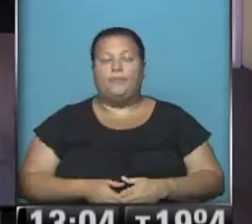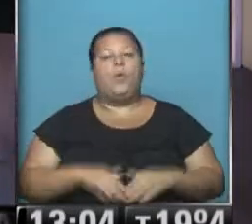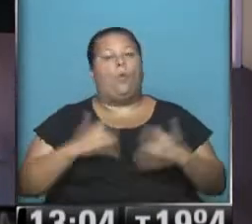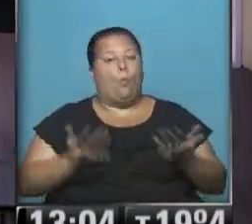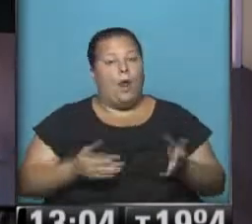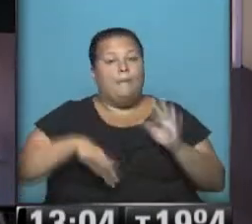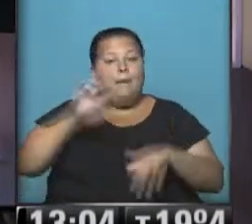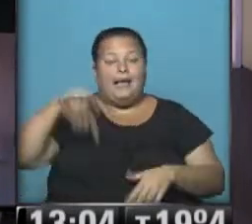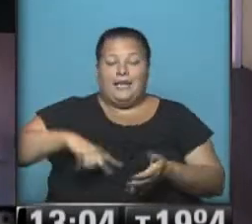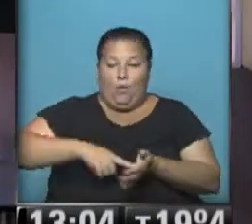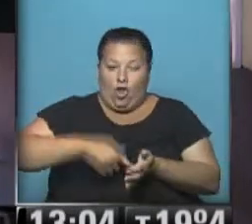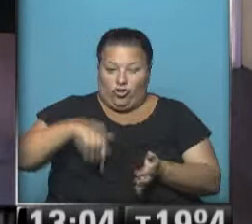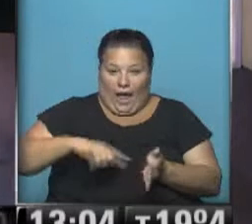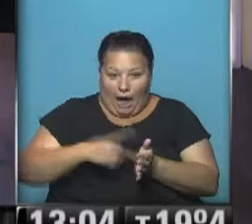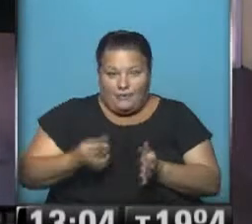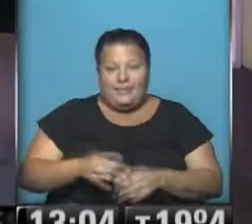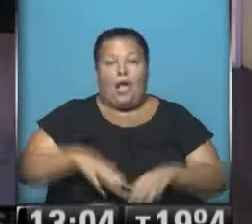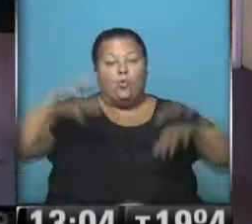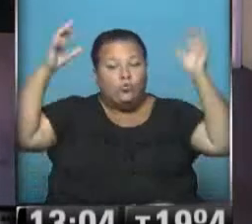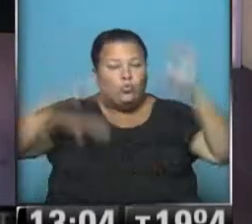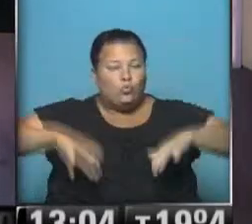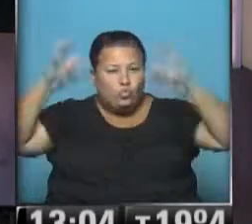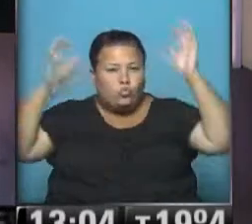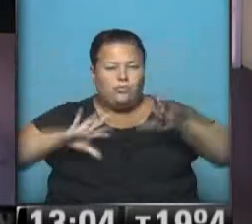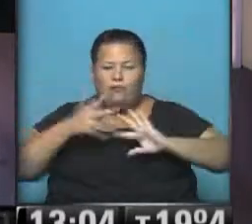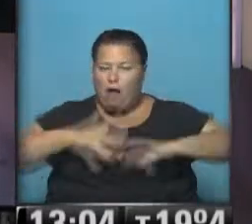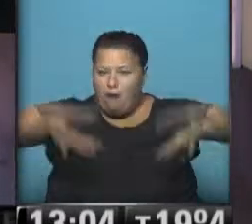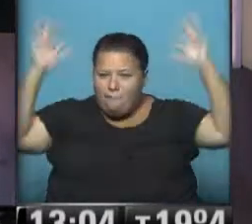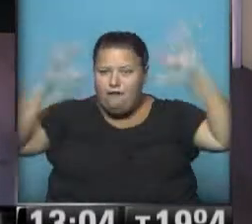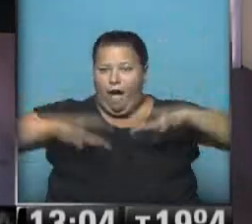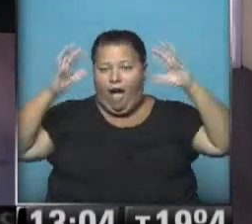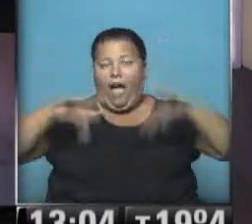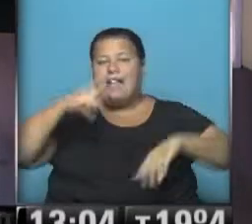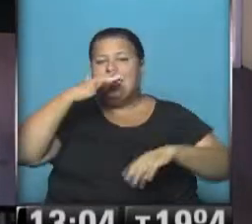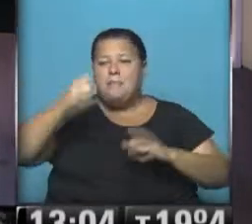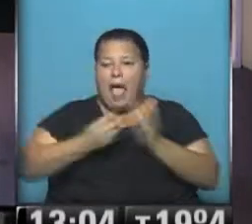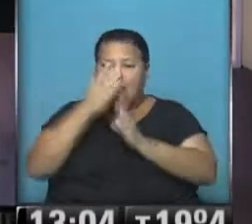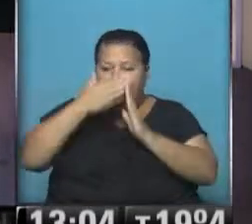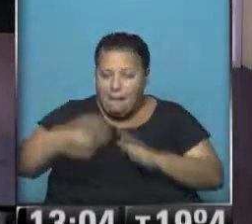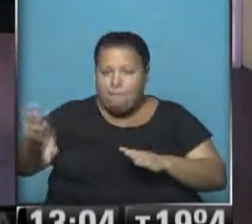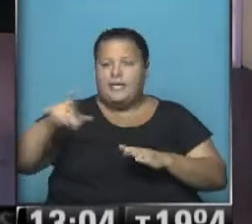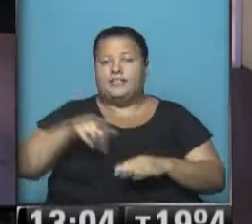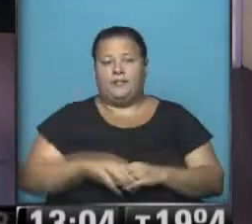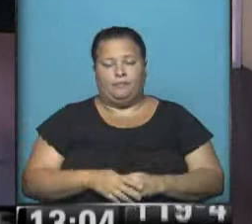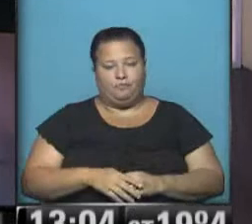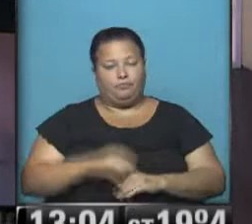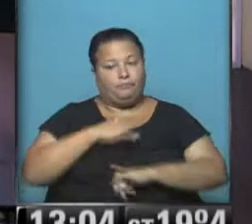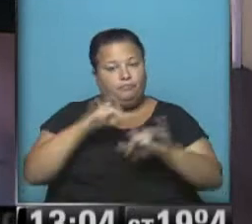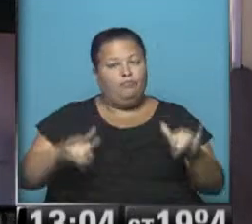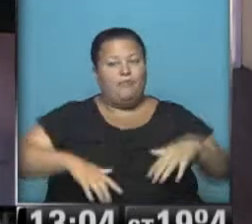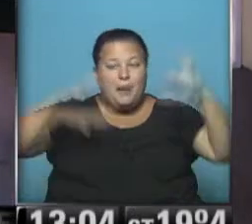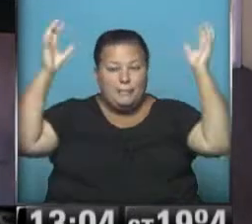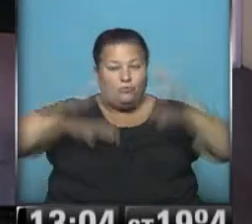en particular sobre la ciudad de Buenos Aires, donde cayó lluvia en forma de diluvio después de las 7 y media de la mañana. Quiero decir que la